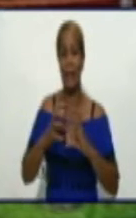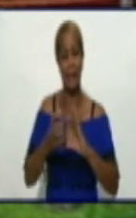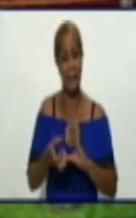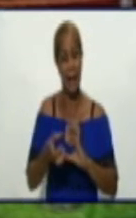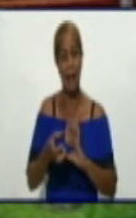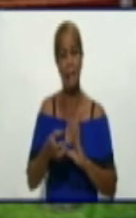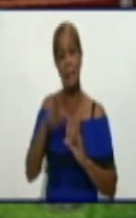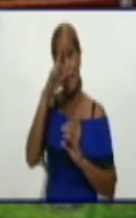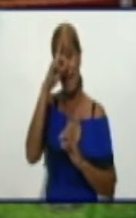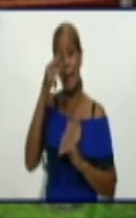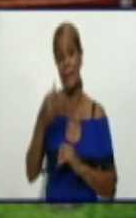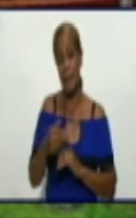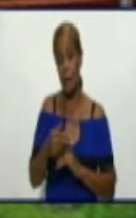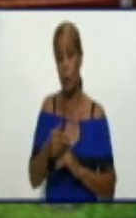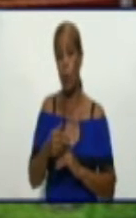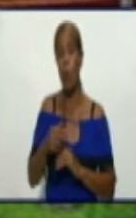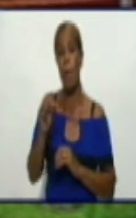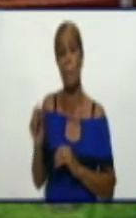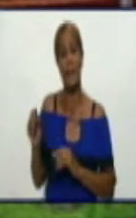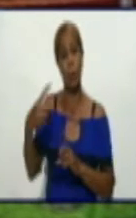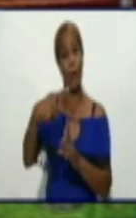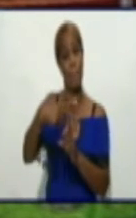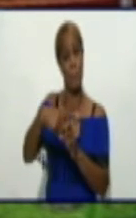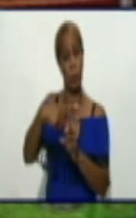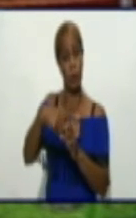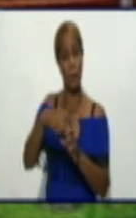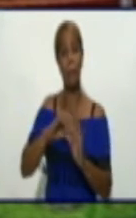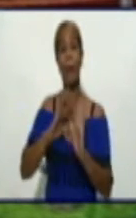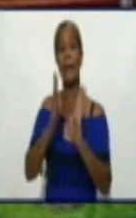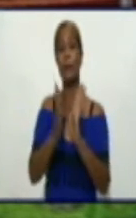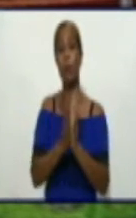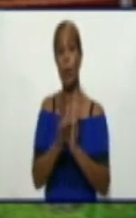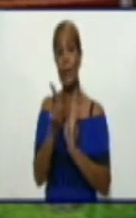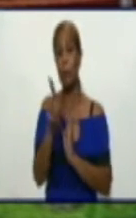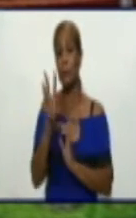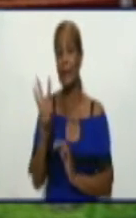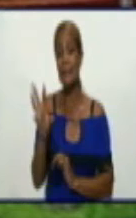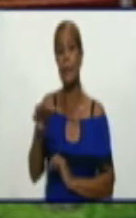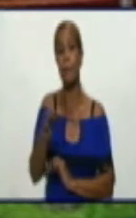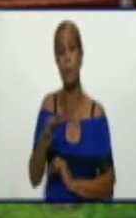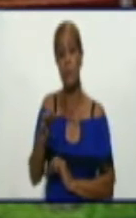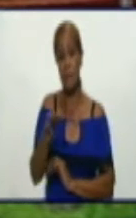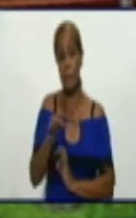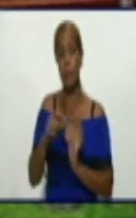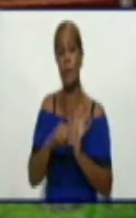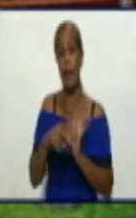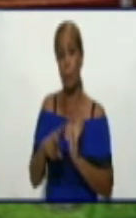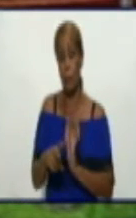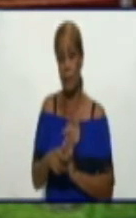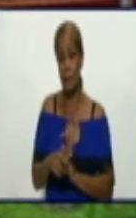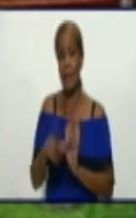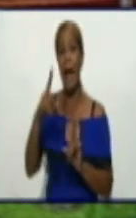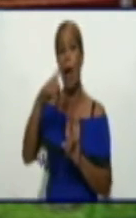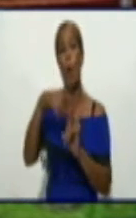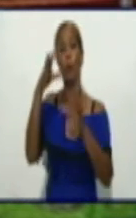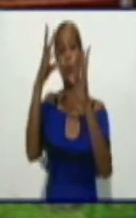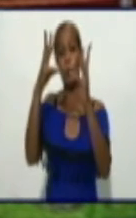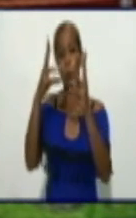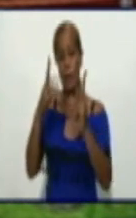con los casos positivos hoy en todos los municipios de la provincia. Un total de 2